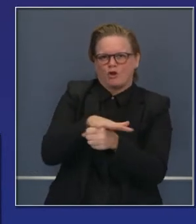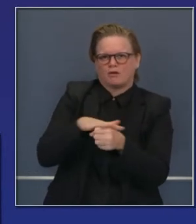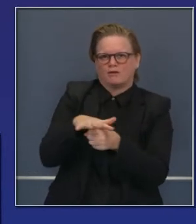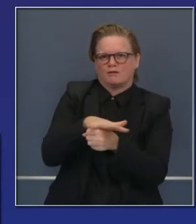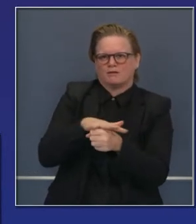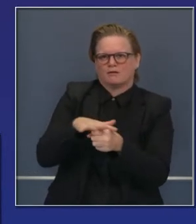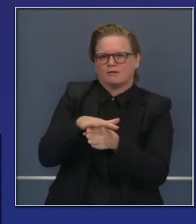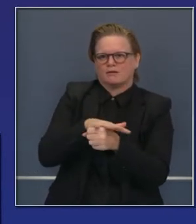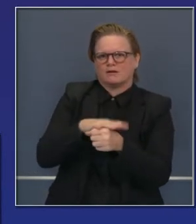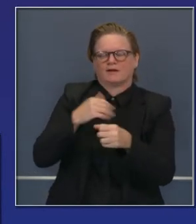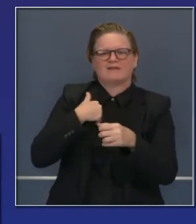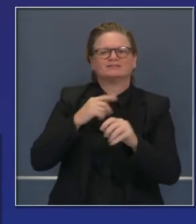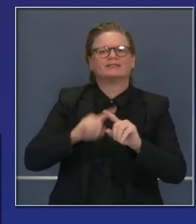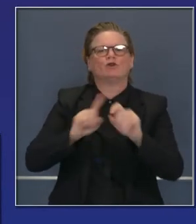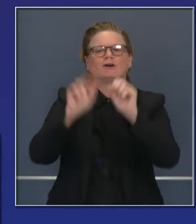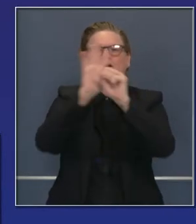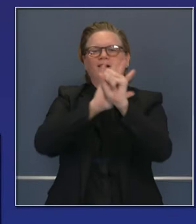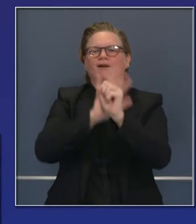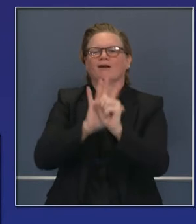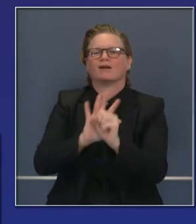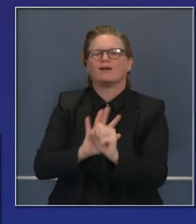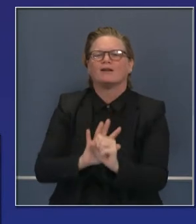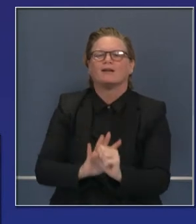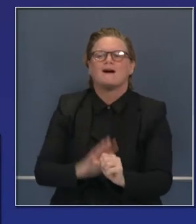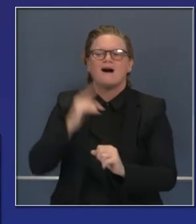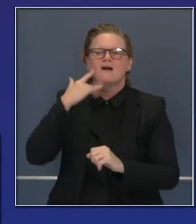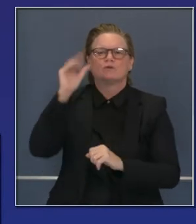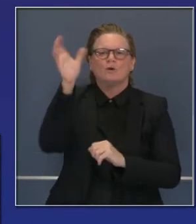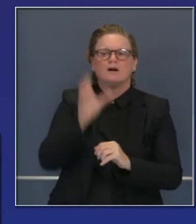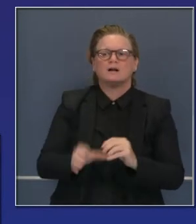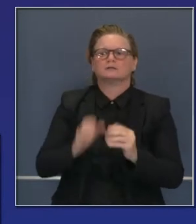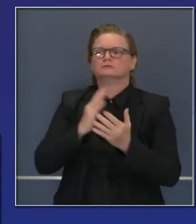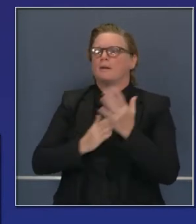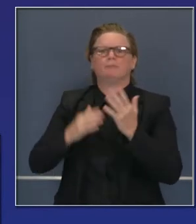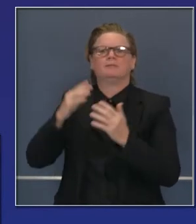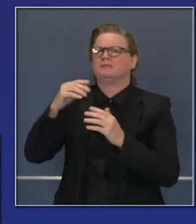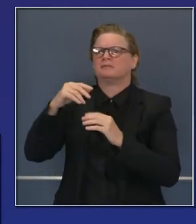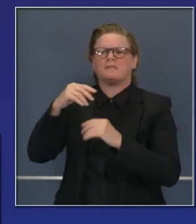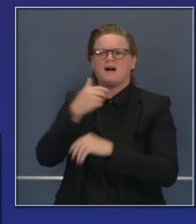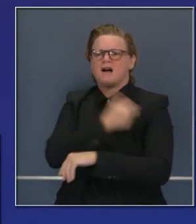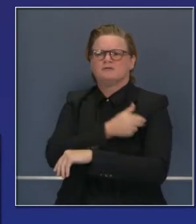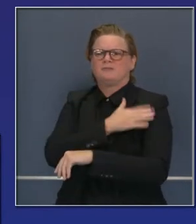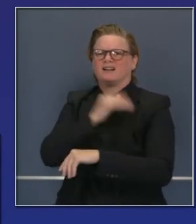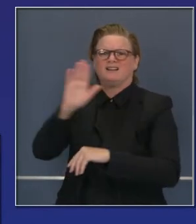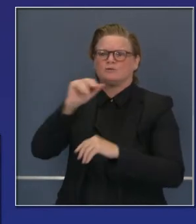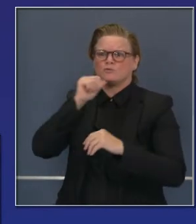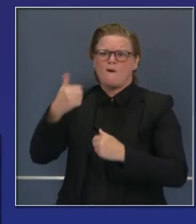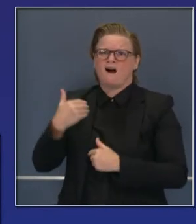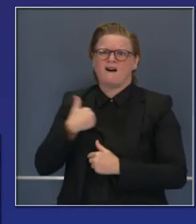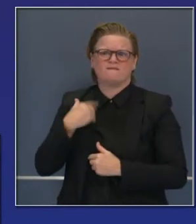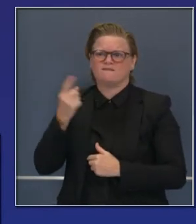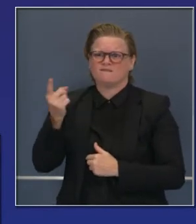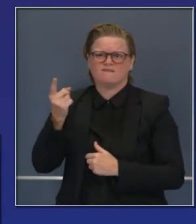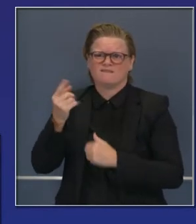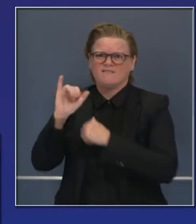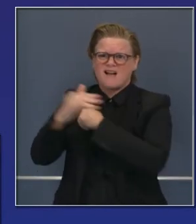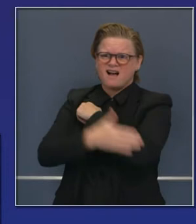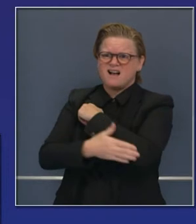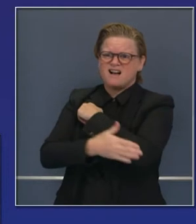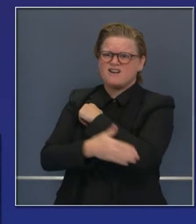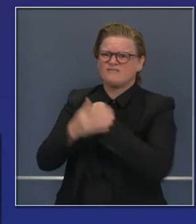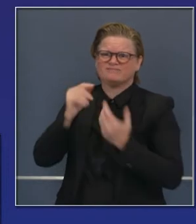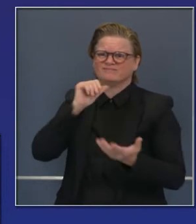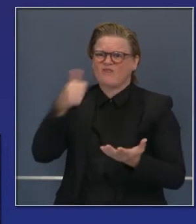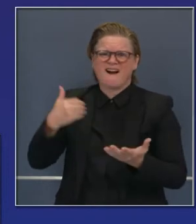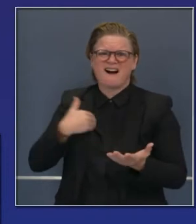del aspecto regional de los hospitales, sistemas de entrega. En algunos hospitales en California no tienen